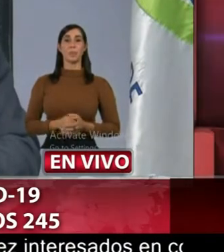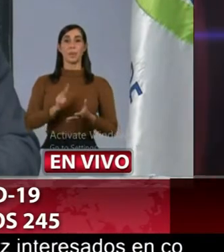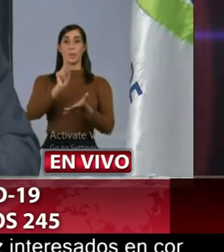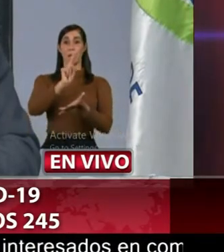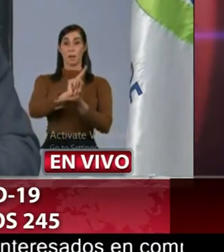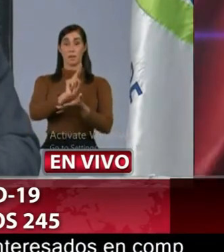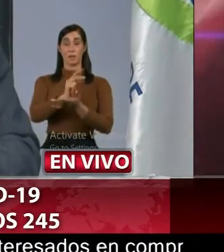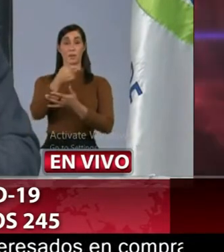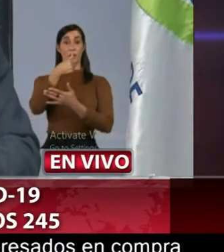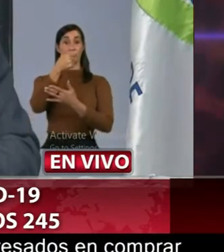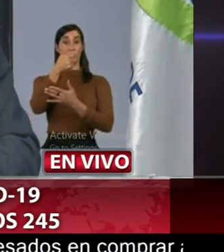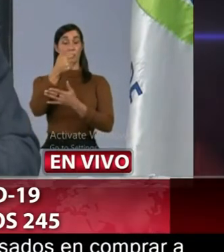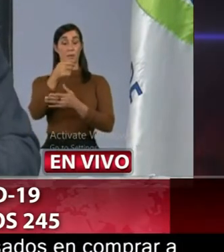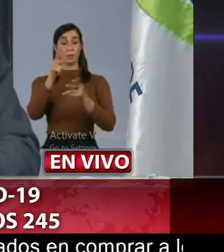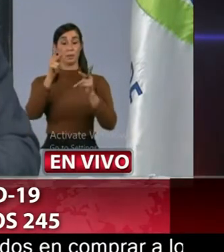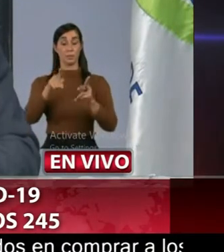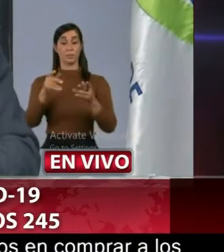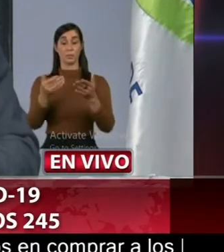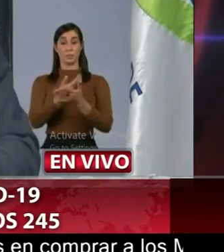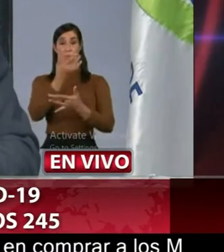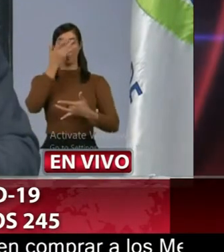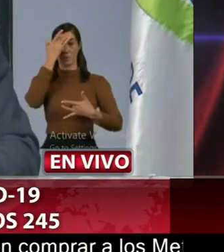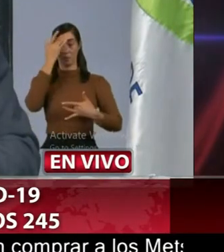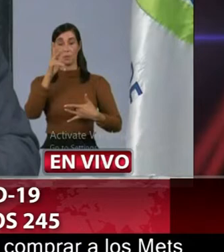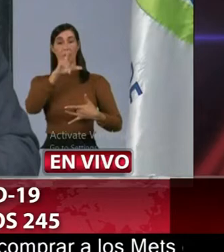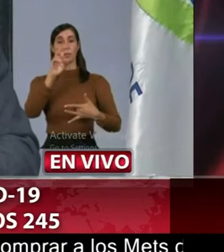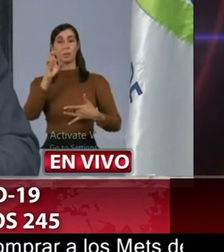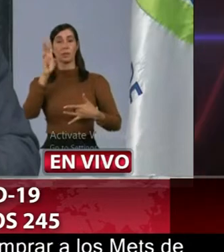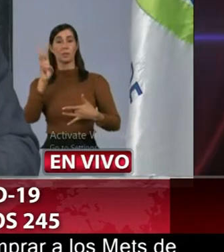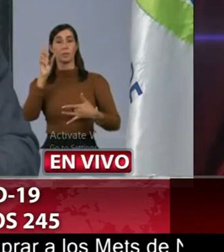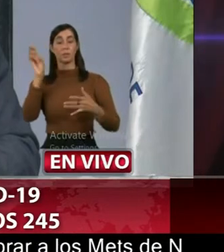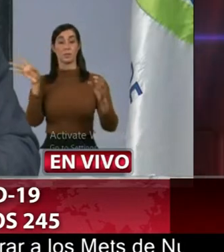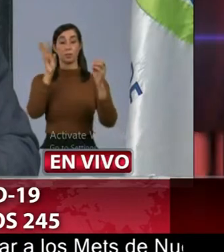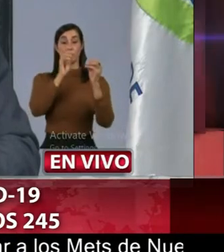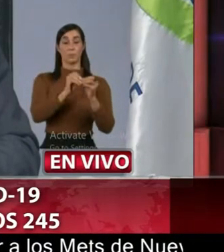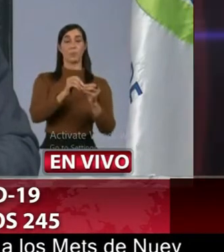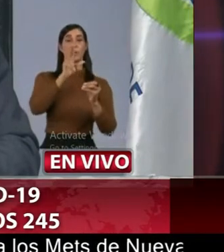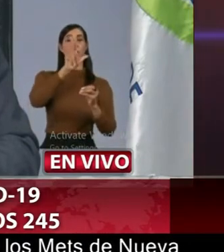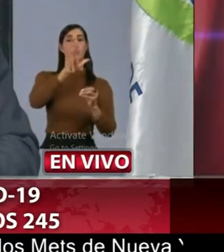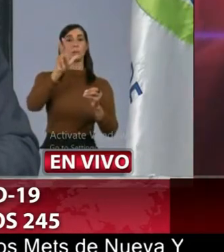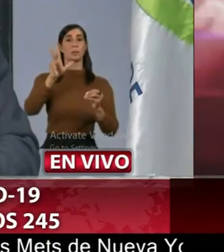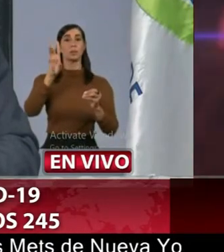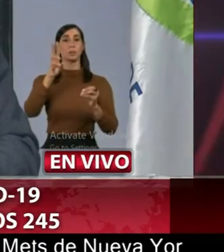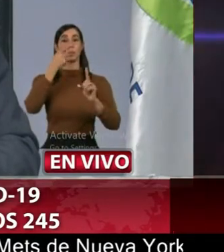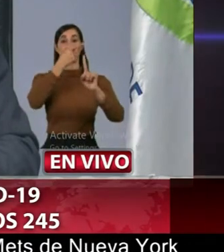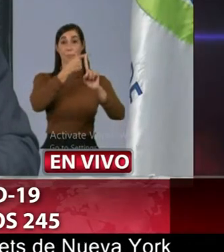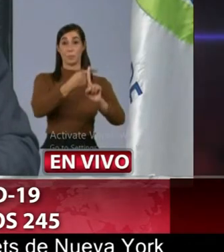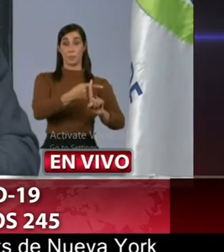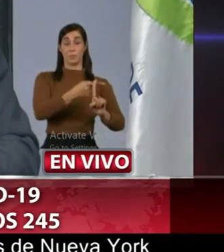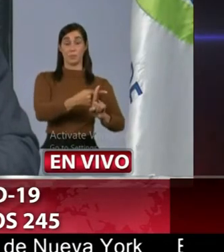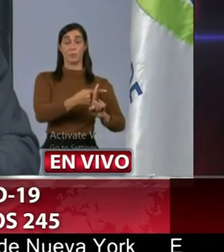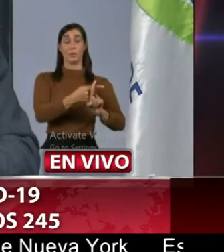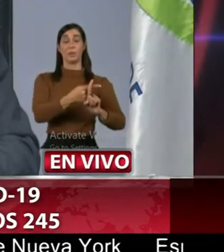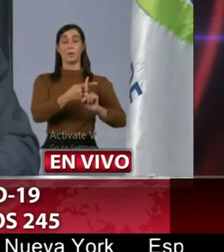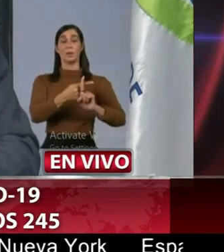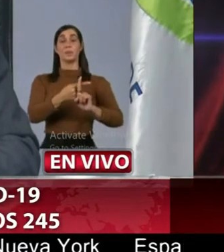casos nuevos 361 acumulados 36% de positividad